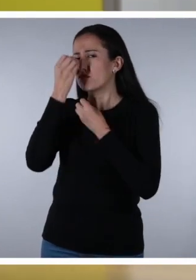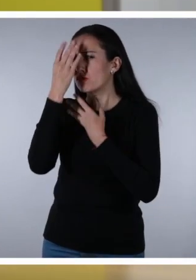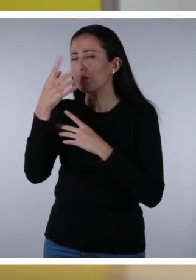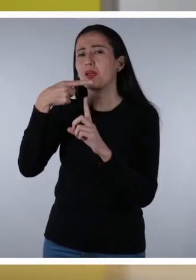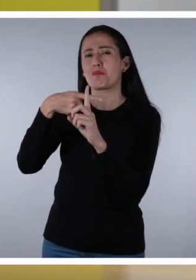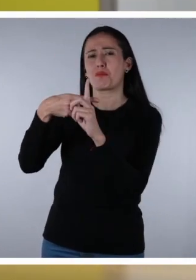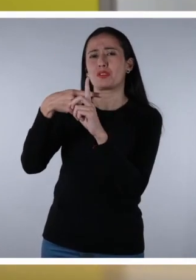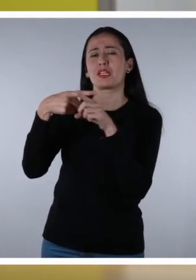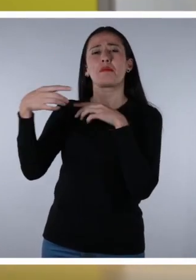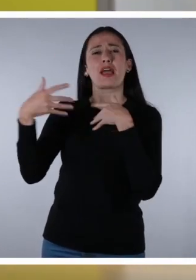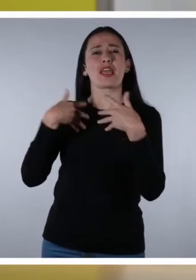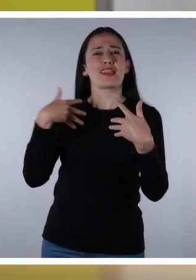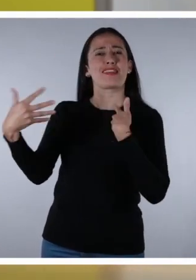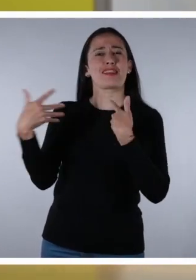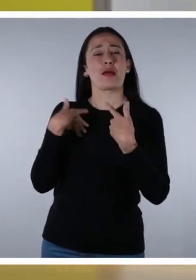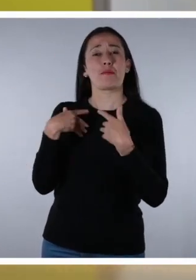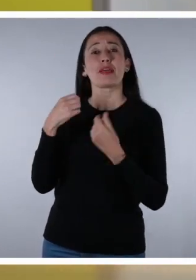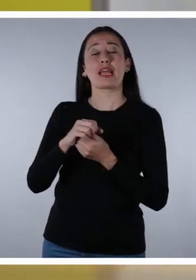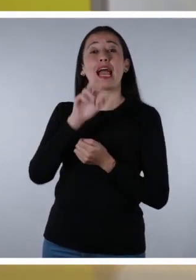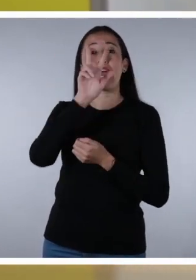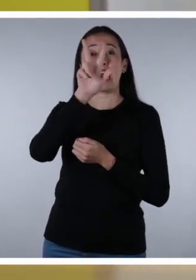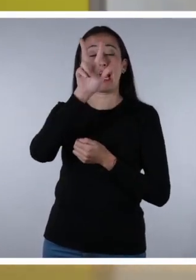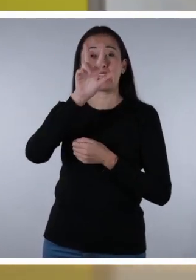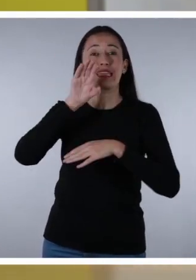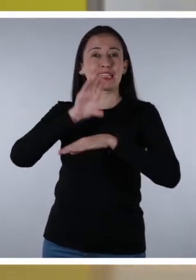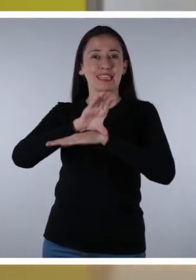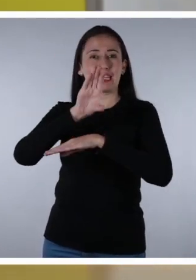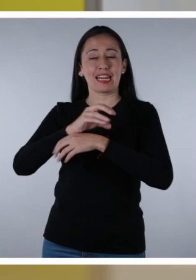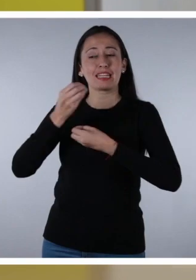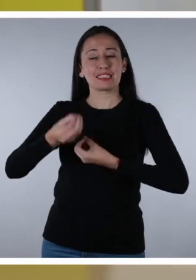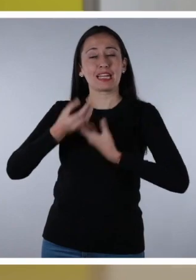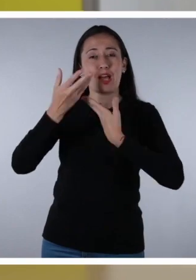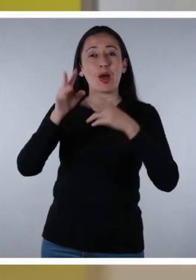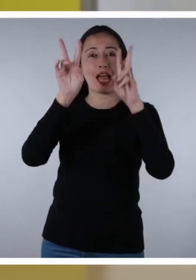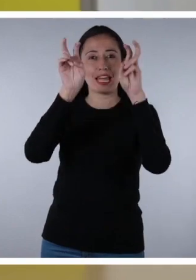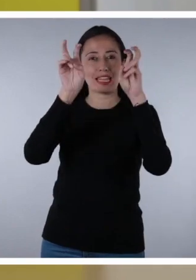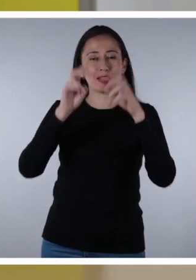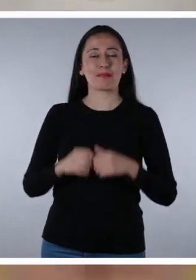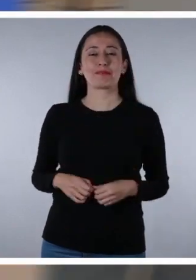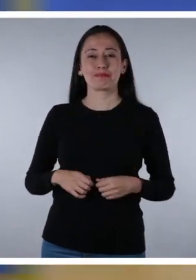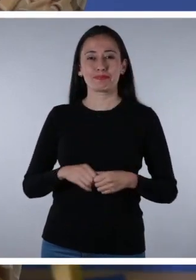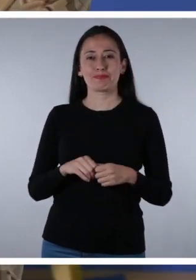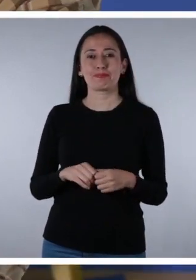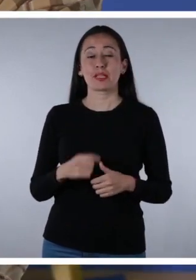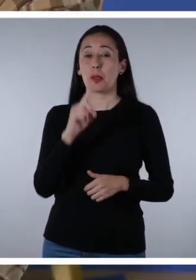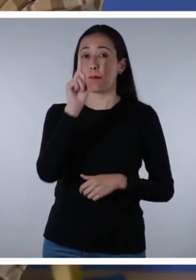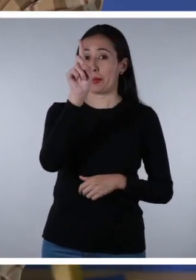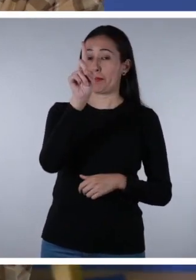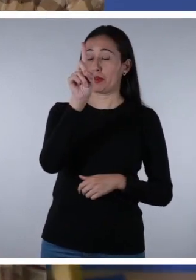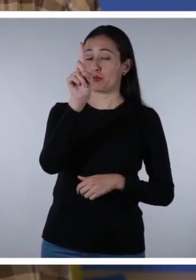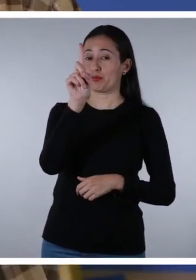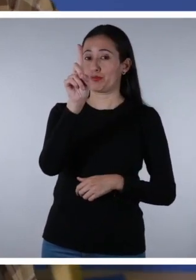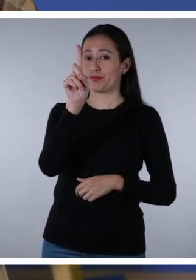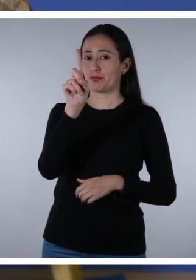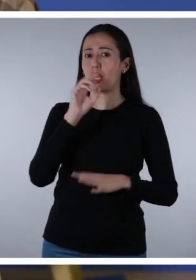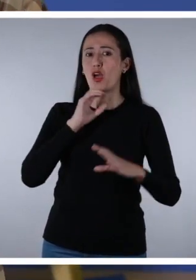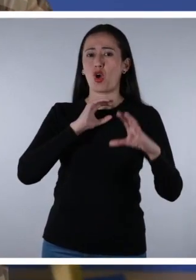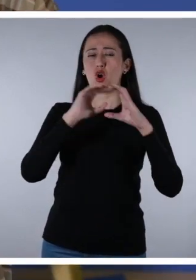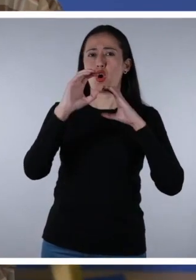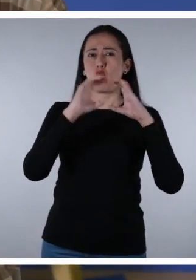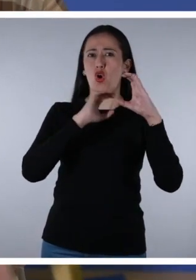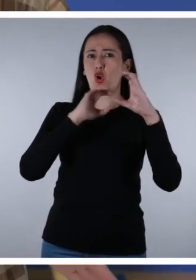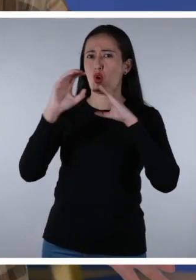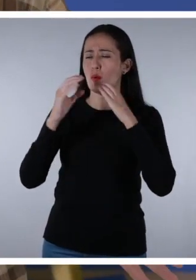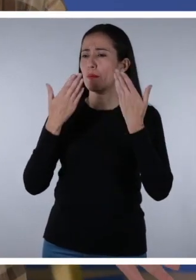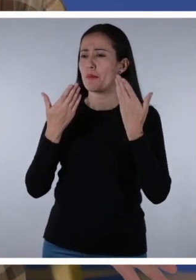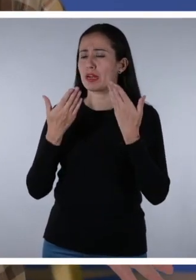positiva y dinámica. Aquí te dejamos tres maneras de hablar de la movilidad humana con tus hijos e hijas. Primero, conversa sobre lo que